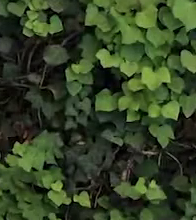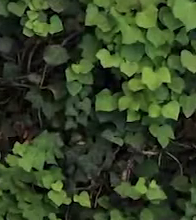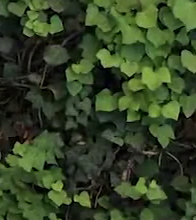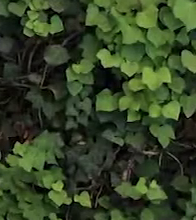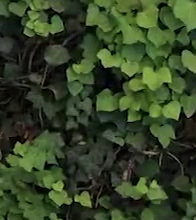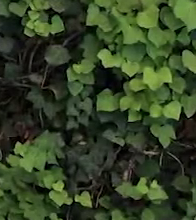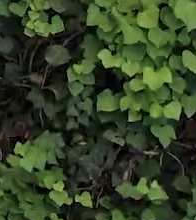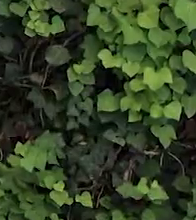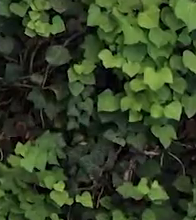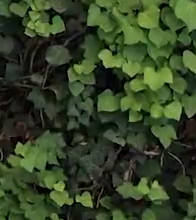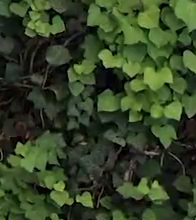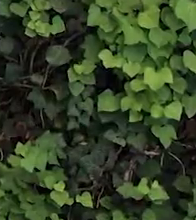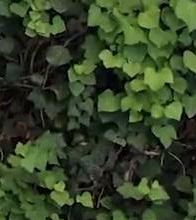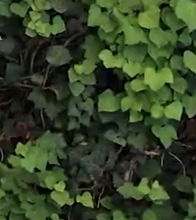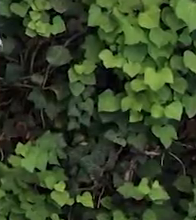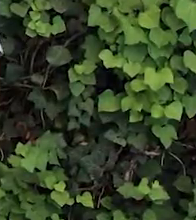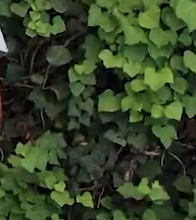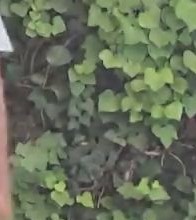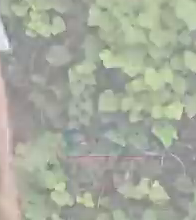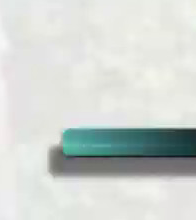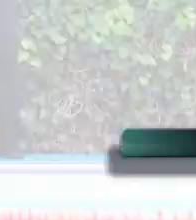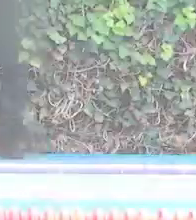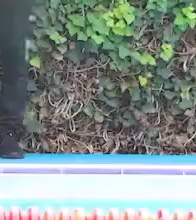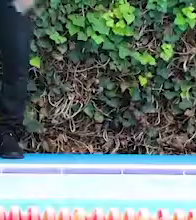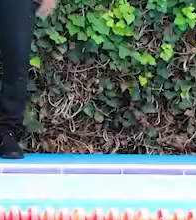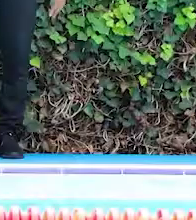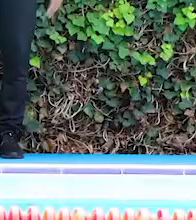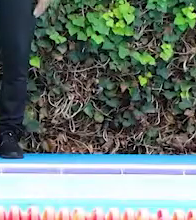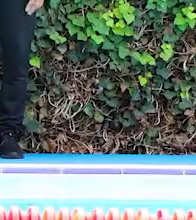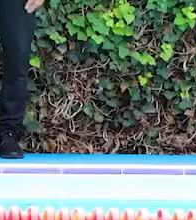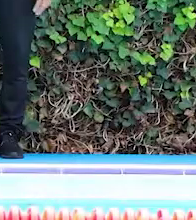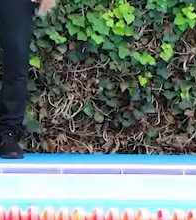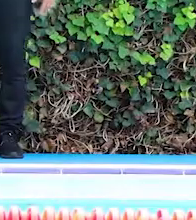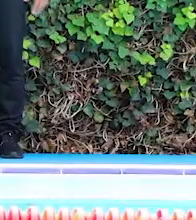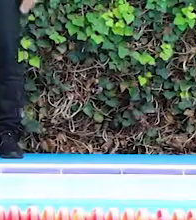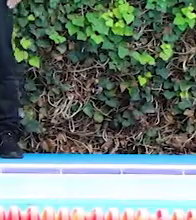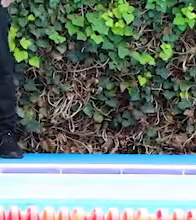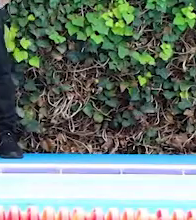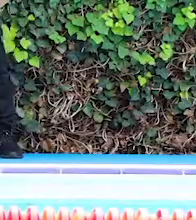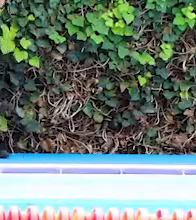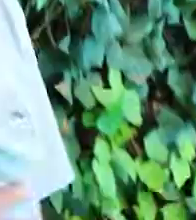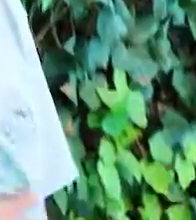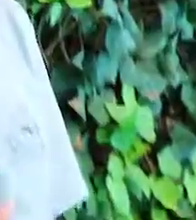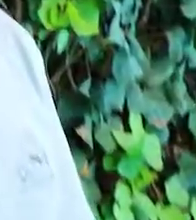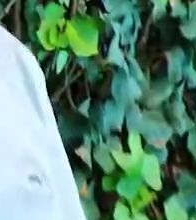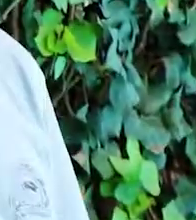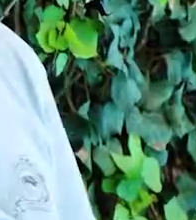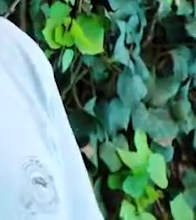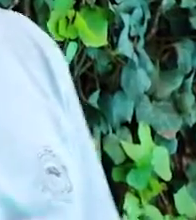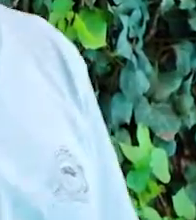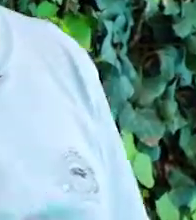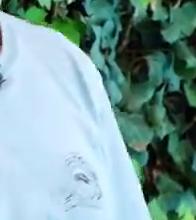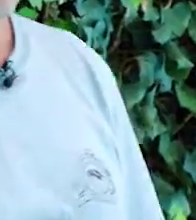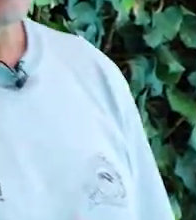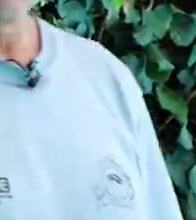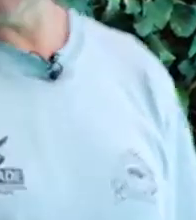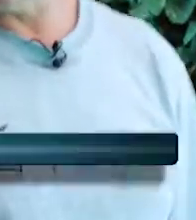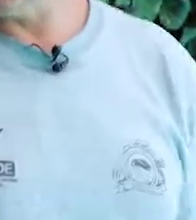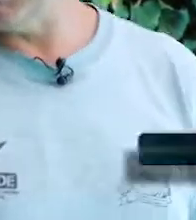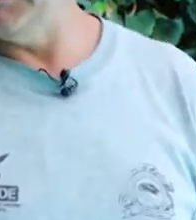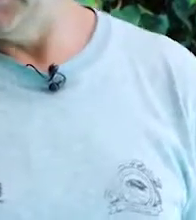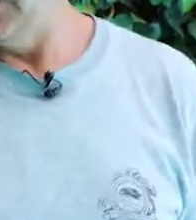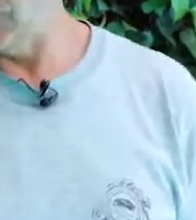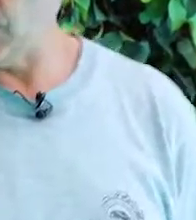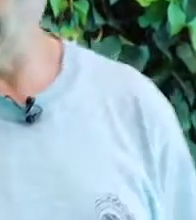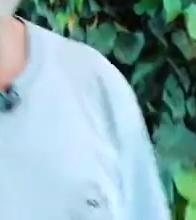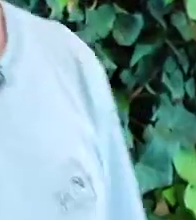Recuerda, entre clase y clase, activa tu cuerpo. En esta ocasión vamos a trabajar la parte del abdomen, el estómago. ¿Qué vamos a